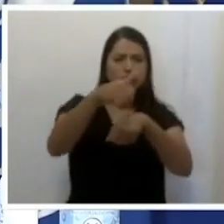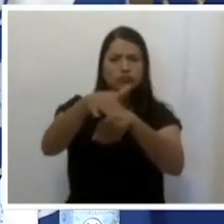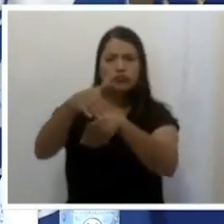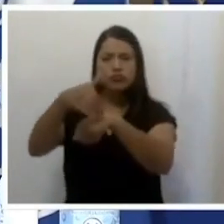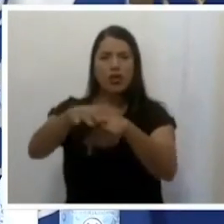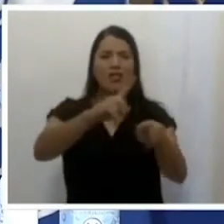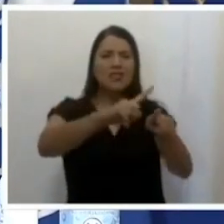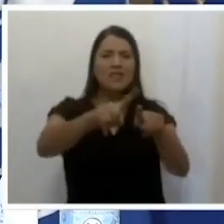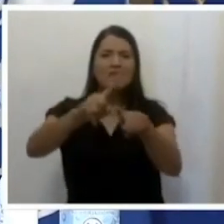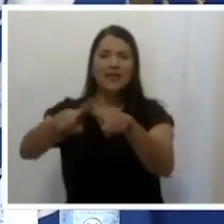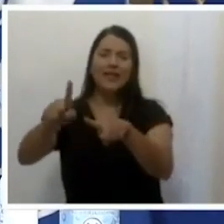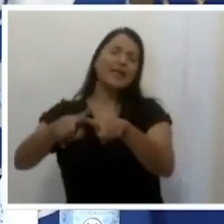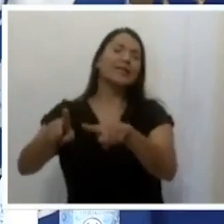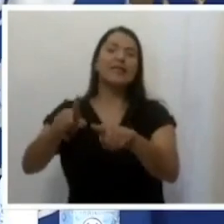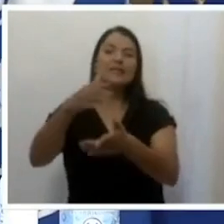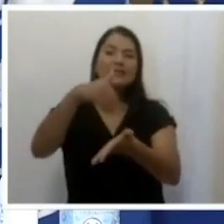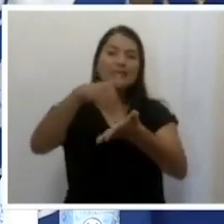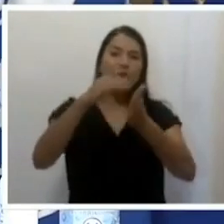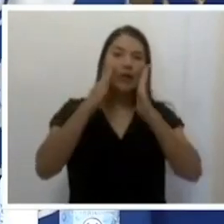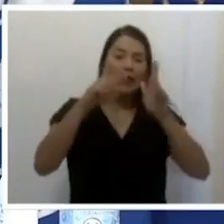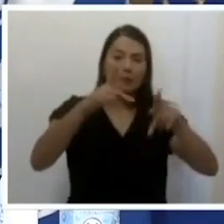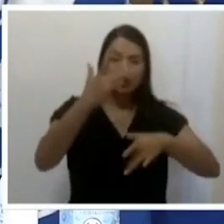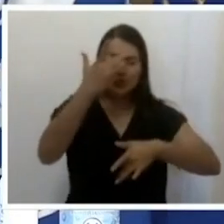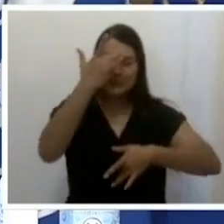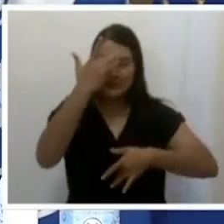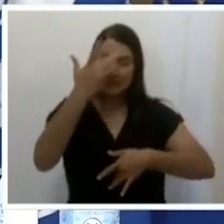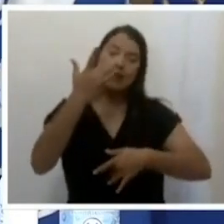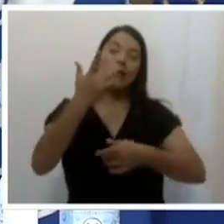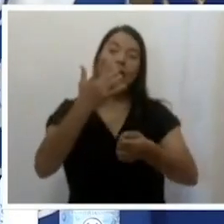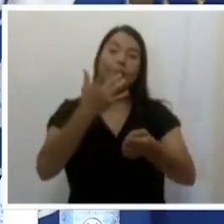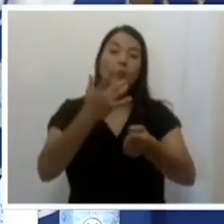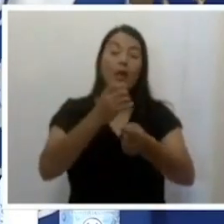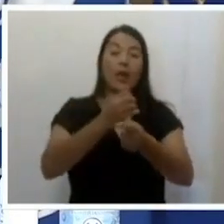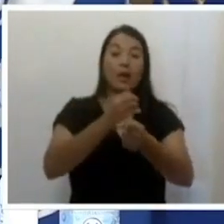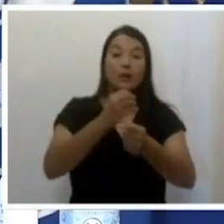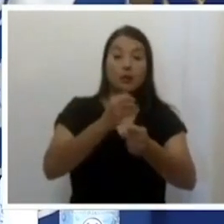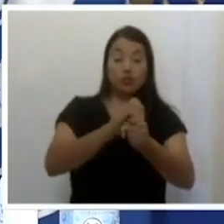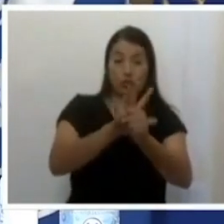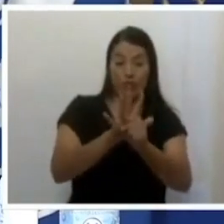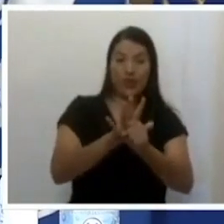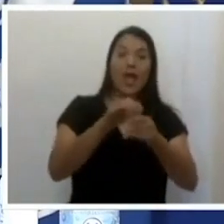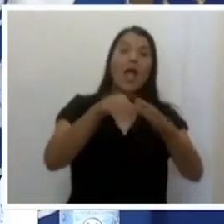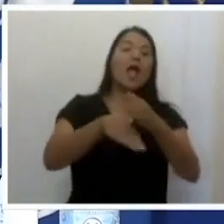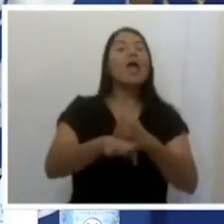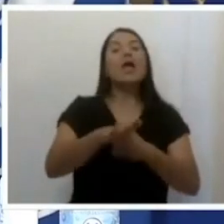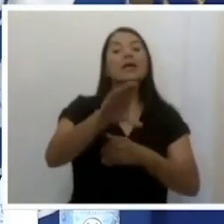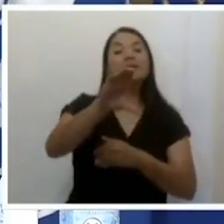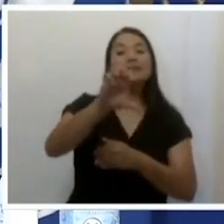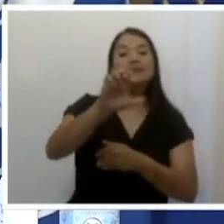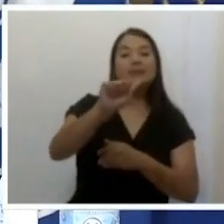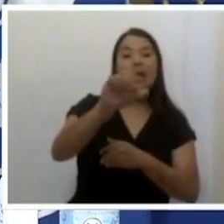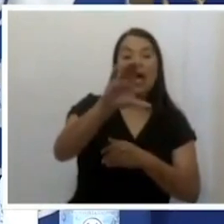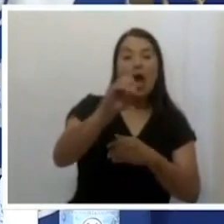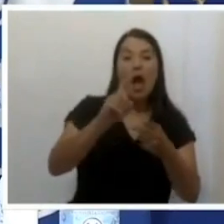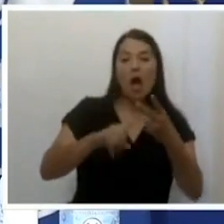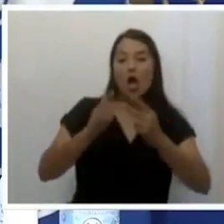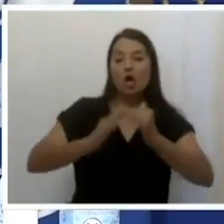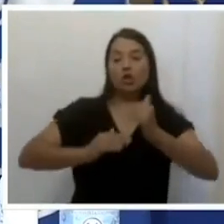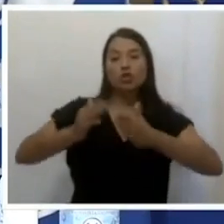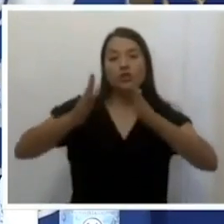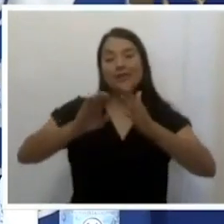SEACO, en Torre Este, el Calderón Guardia, en el San Juan de Dios, en Liberia, y en el Hospital México.